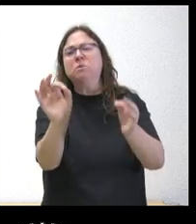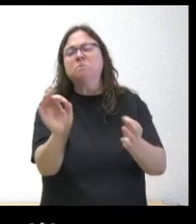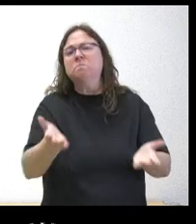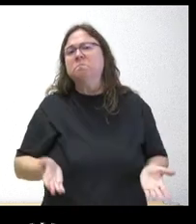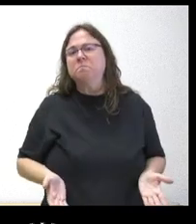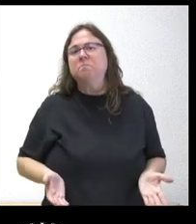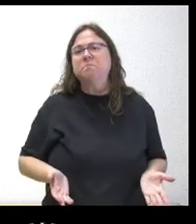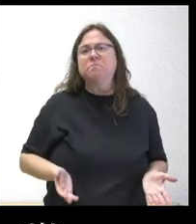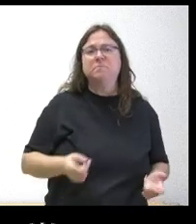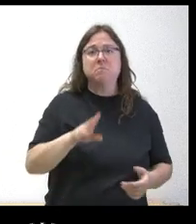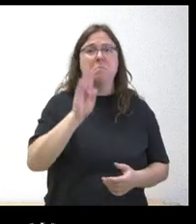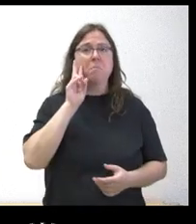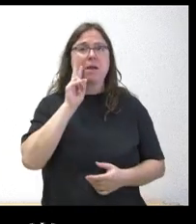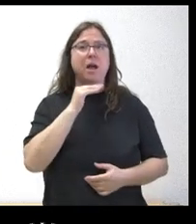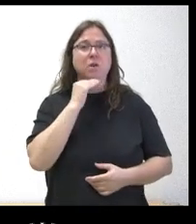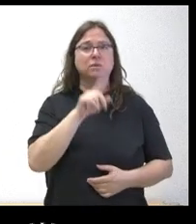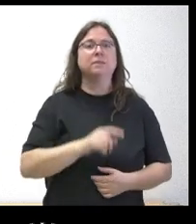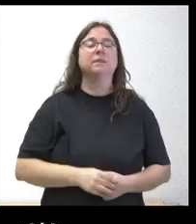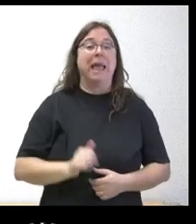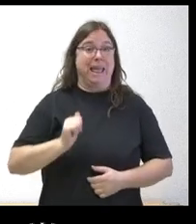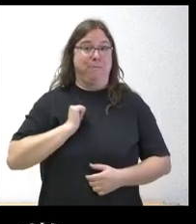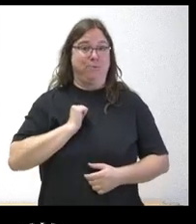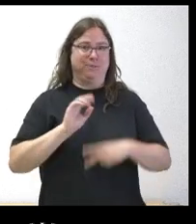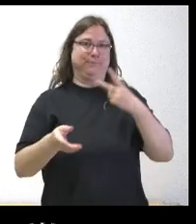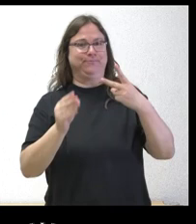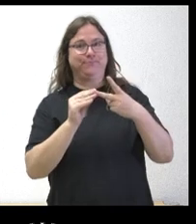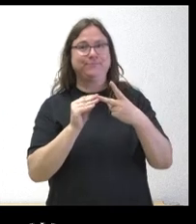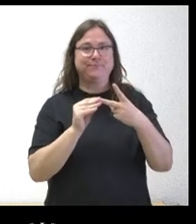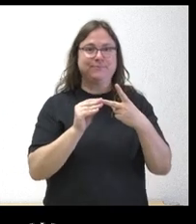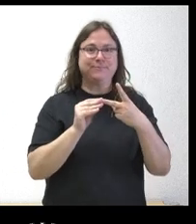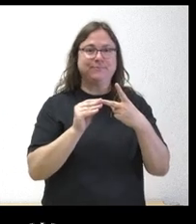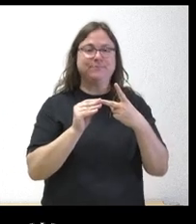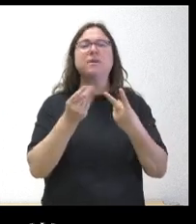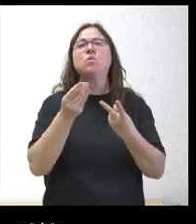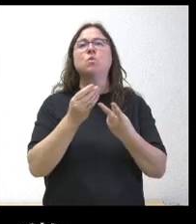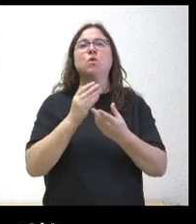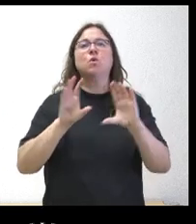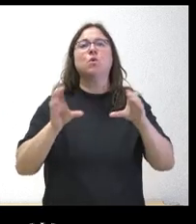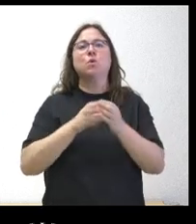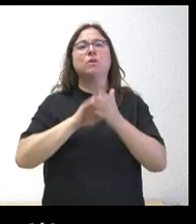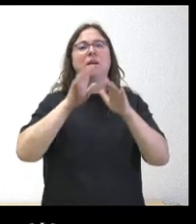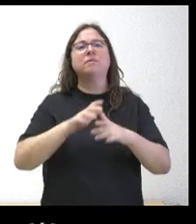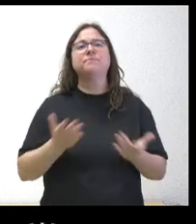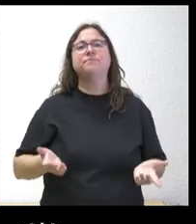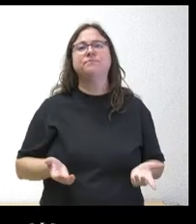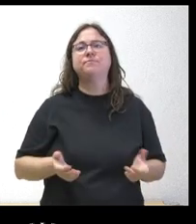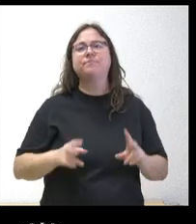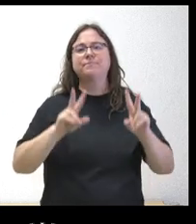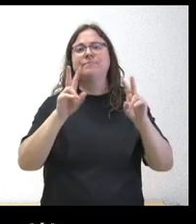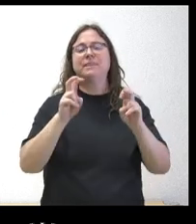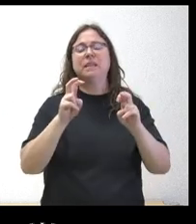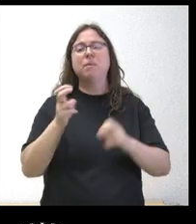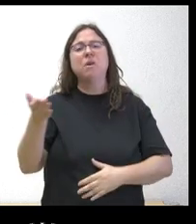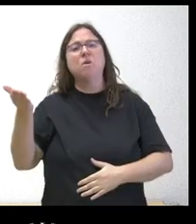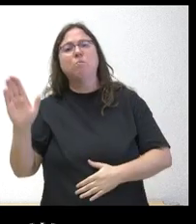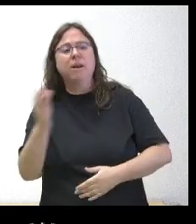lo vea algo así o no y ya aprovecho ¿qué análisis hace la Junta del saldo vegetativo